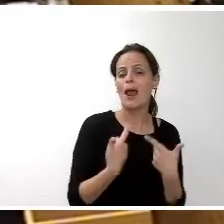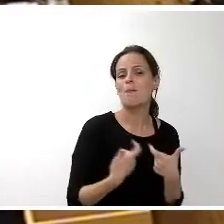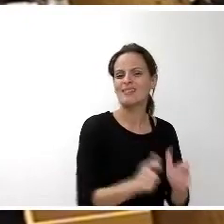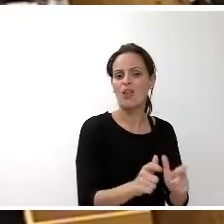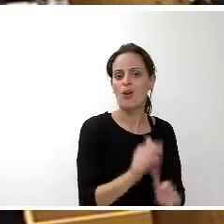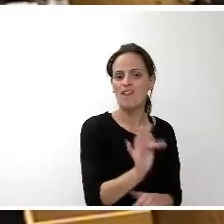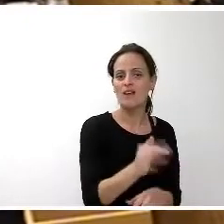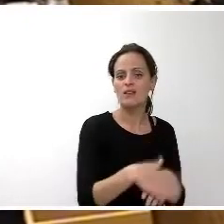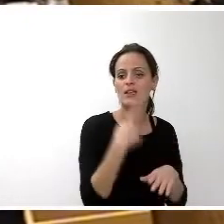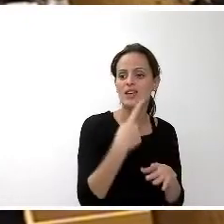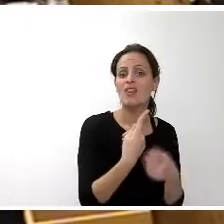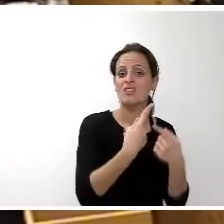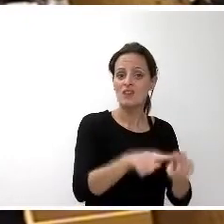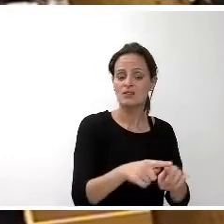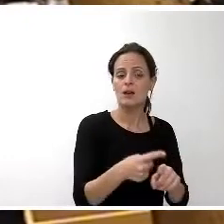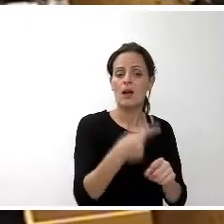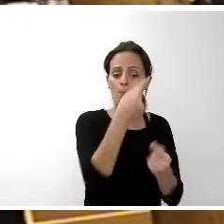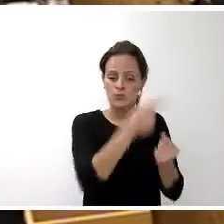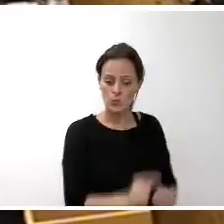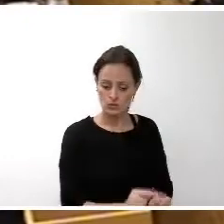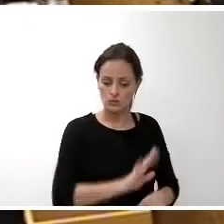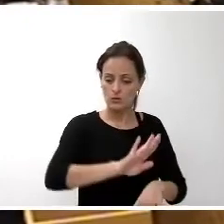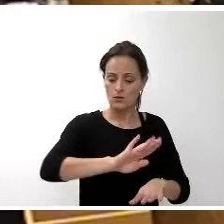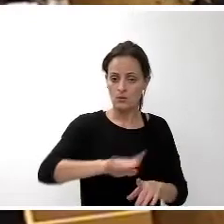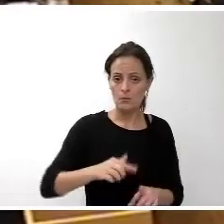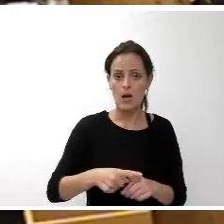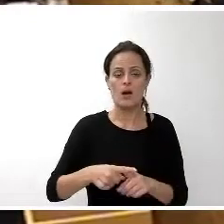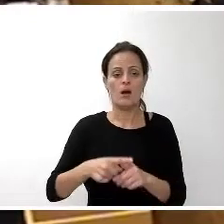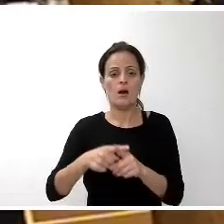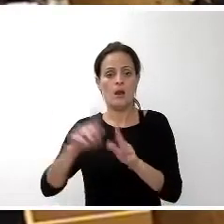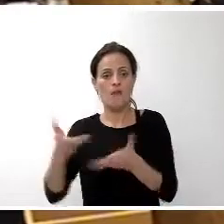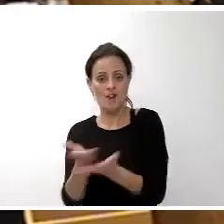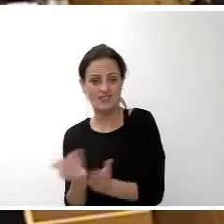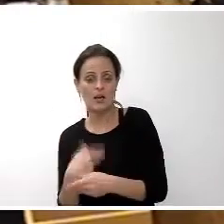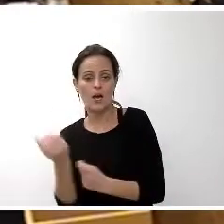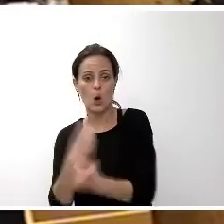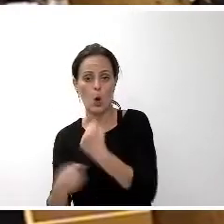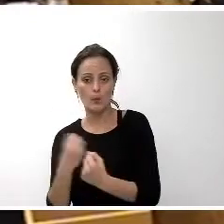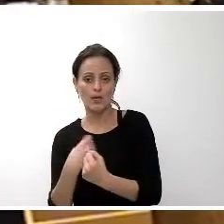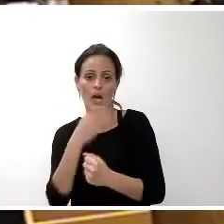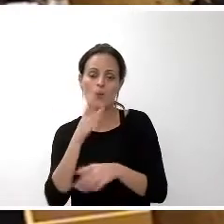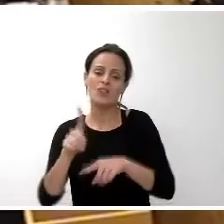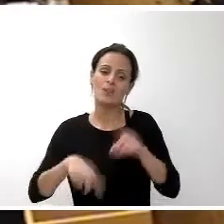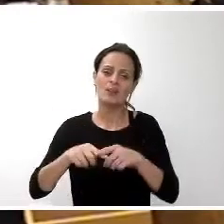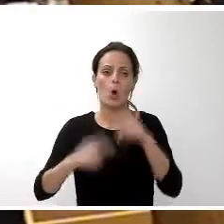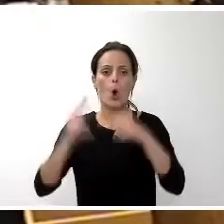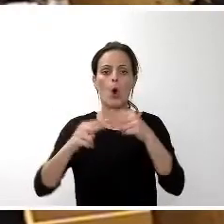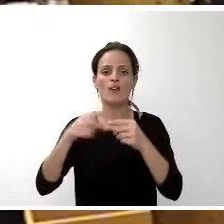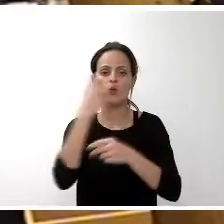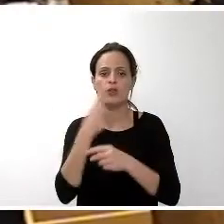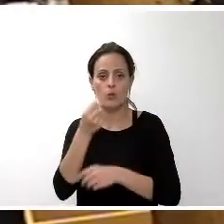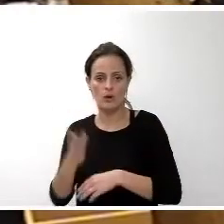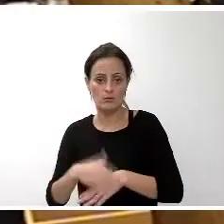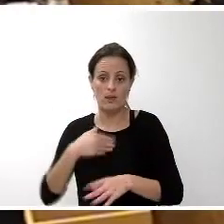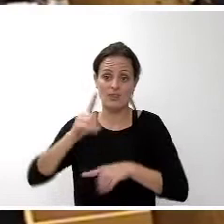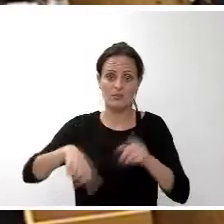diferencia entre el presupuesto asignado y la oferta económica sería empleada en ejecutar unidades de obra, elegidas a criterio